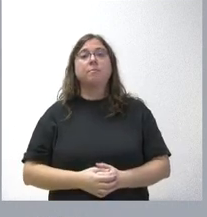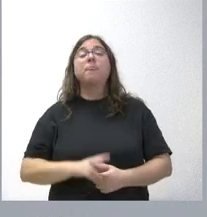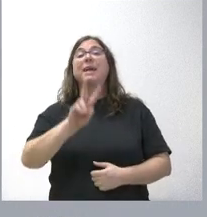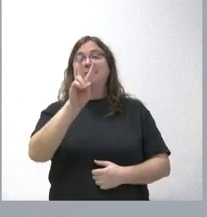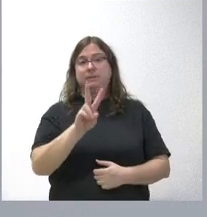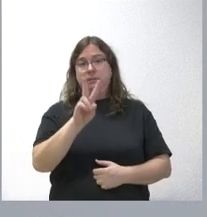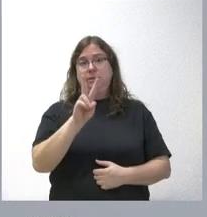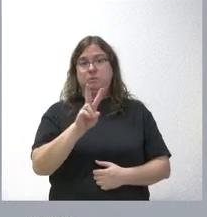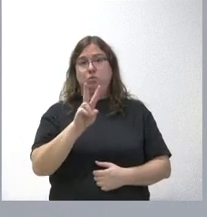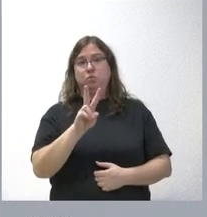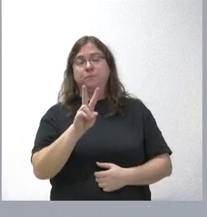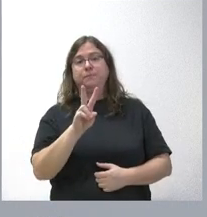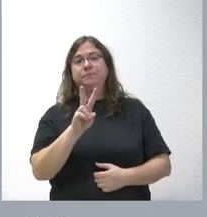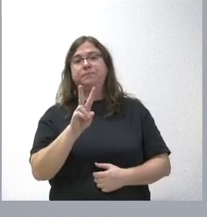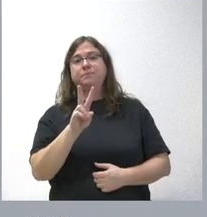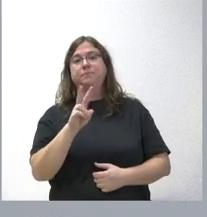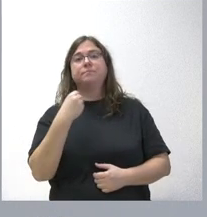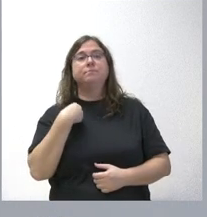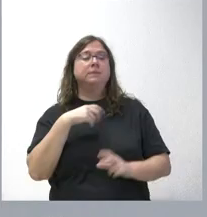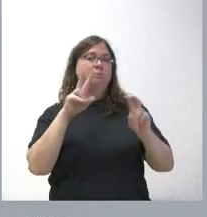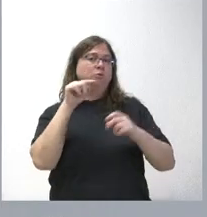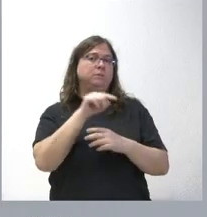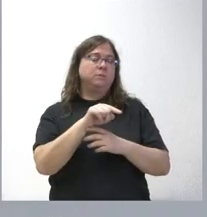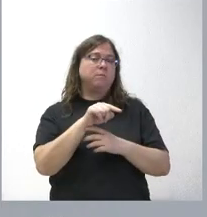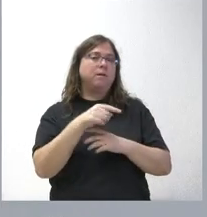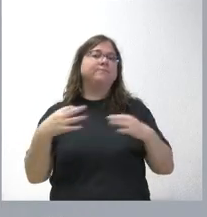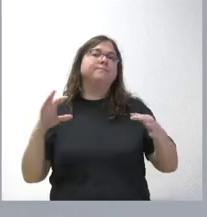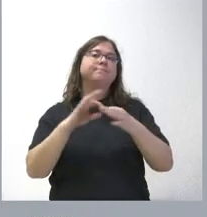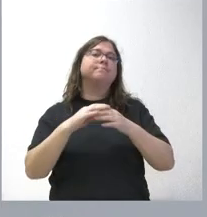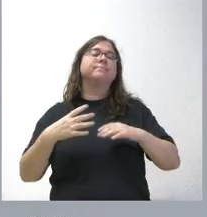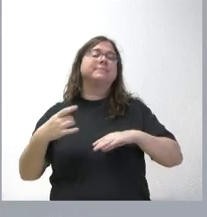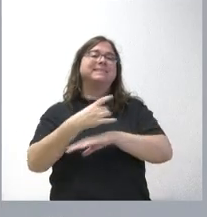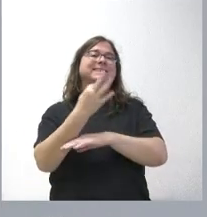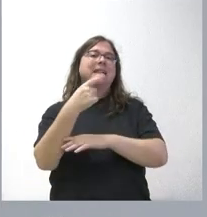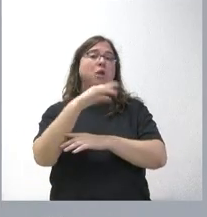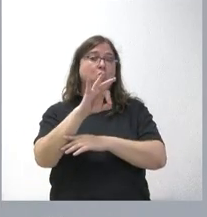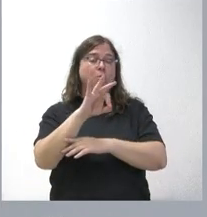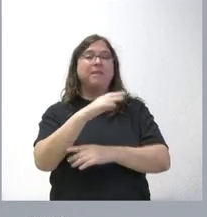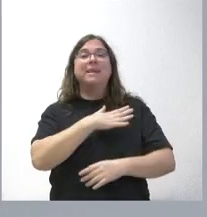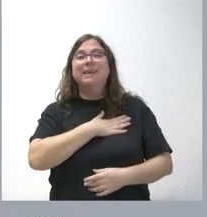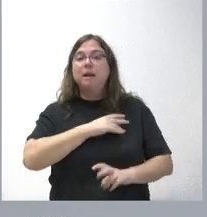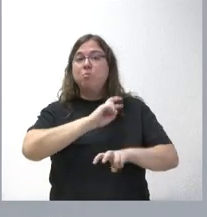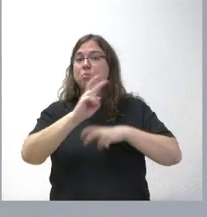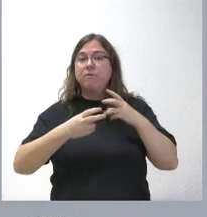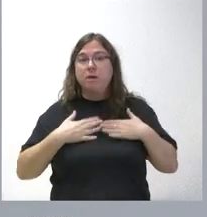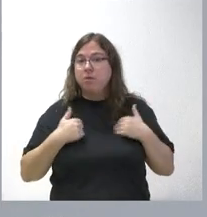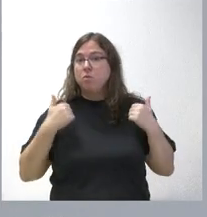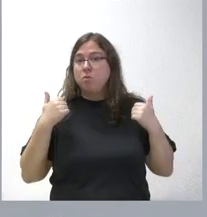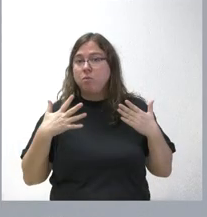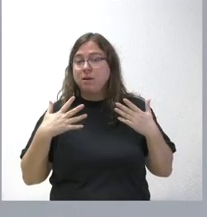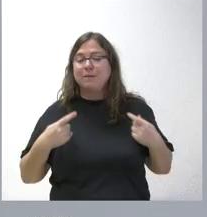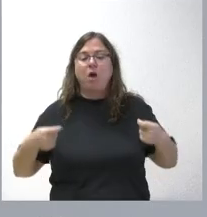tema que usted plantea en relación con Talgo, nuestro deseo, lógicamente, es que cualquier modificación en el